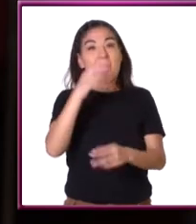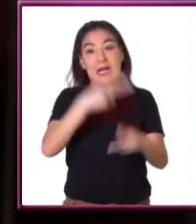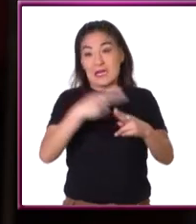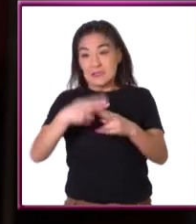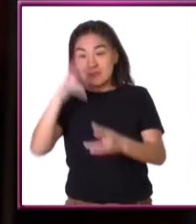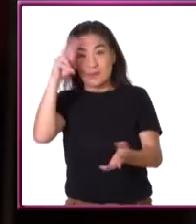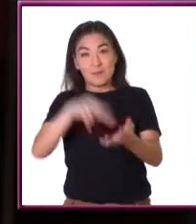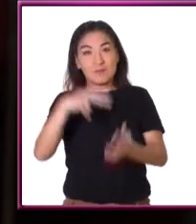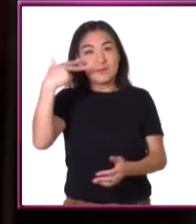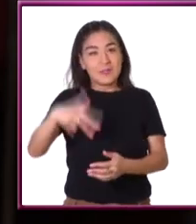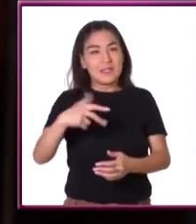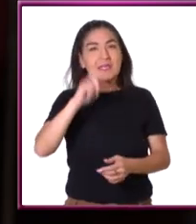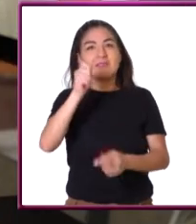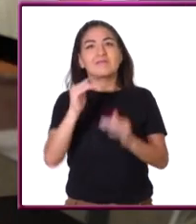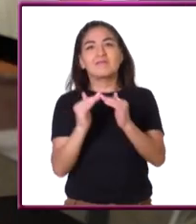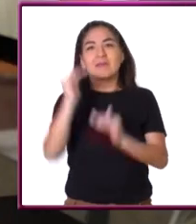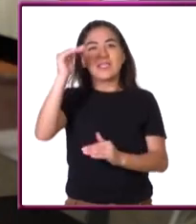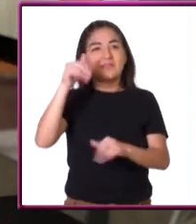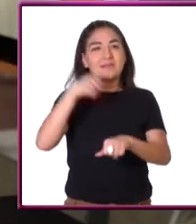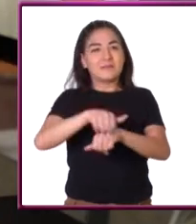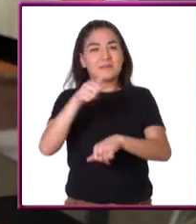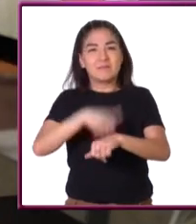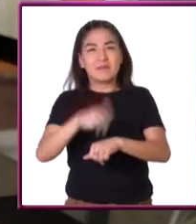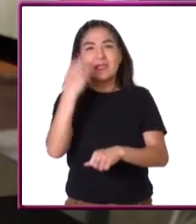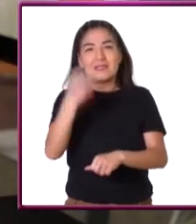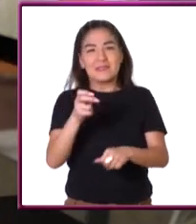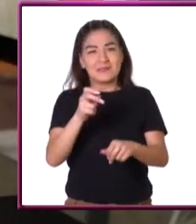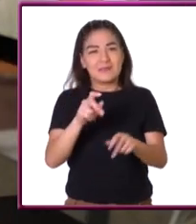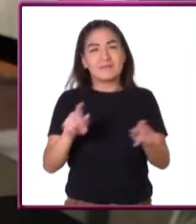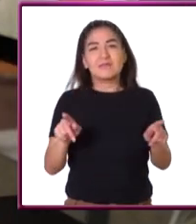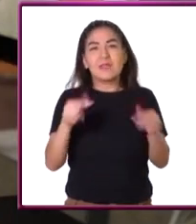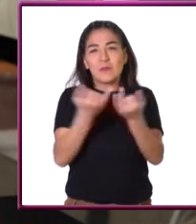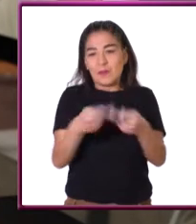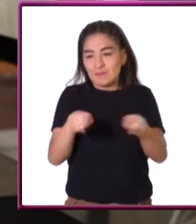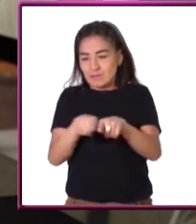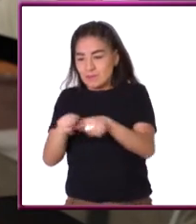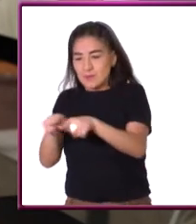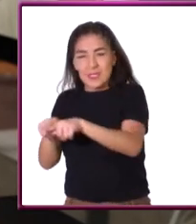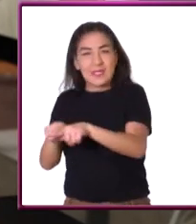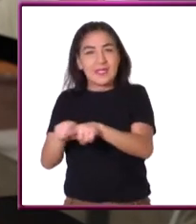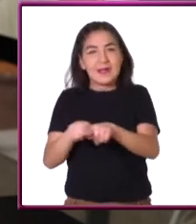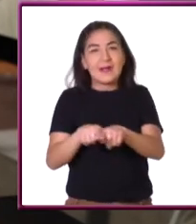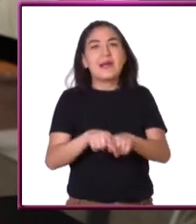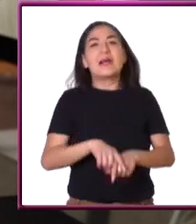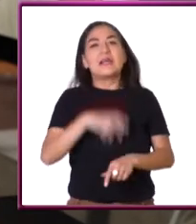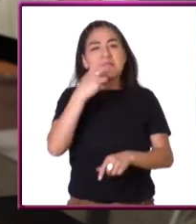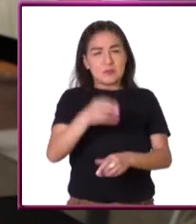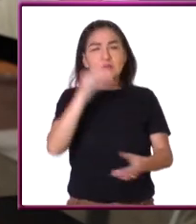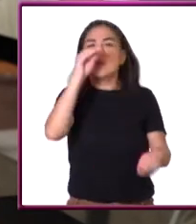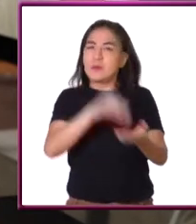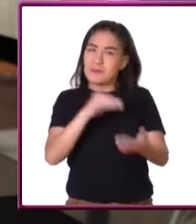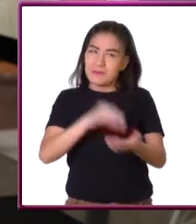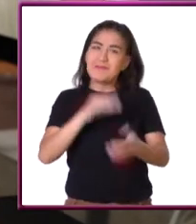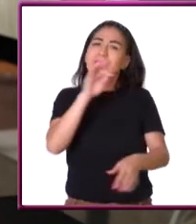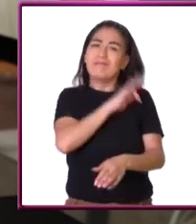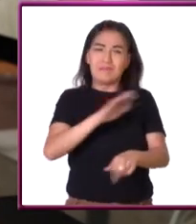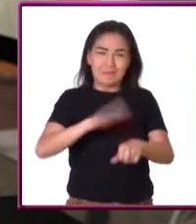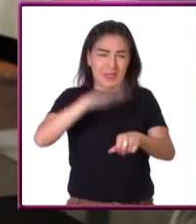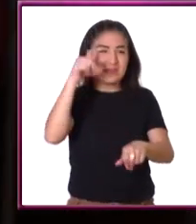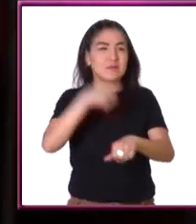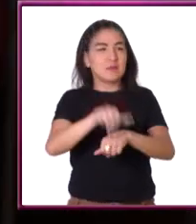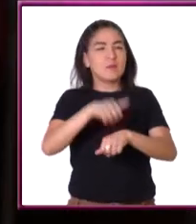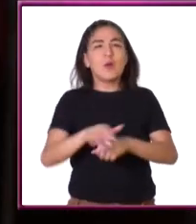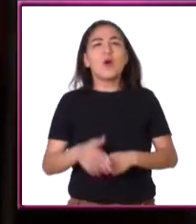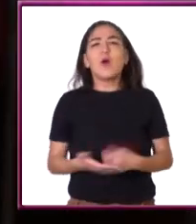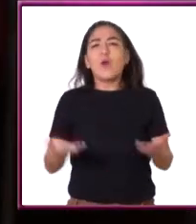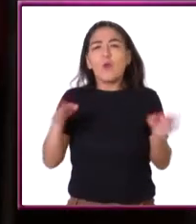cifras. Hasta el 2013 era la cifra más grande de números primos que se había encontrado. Todavía puede haber muchos más.